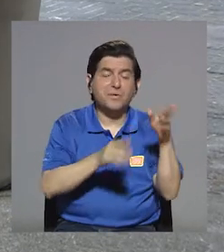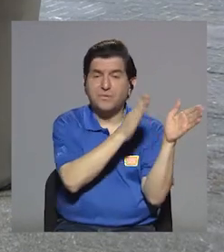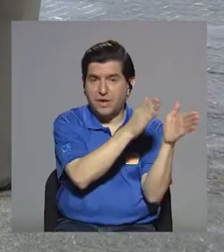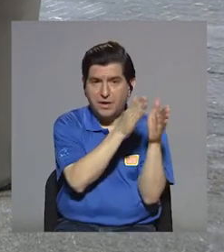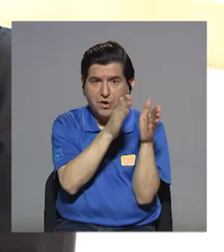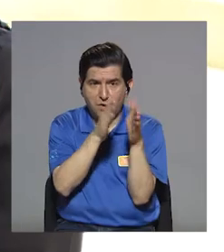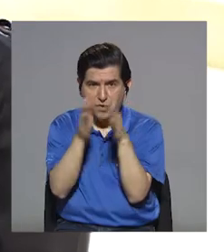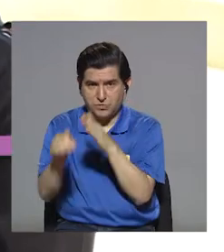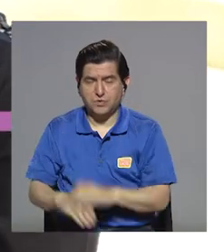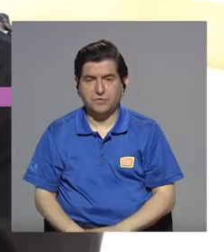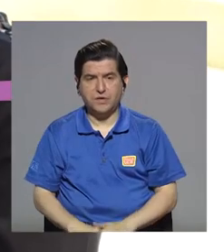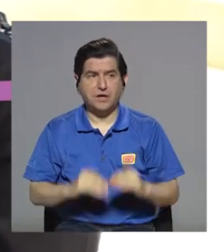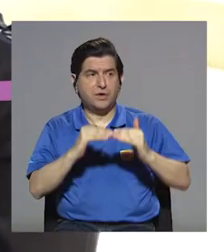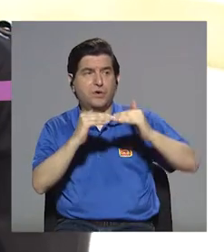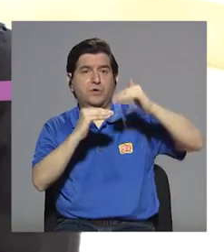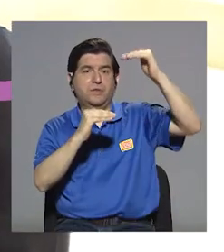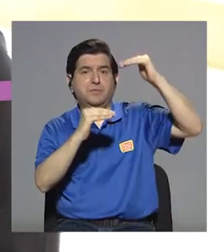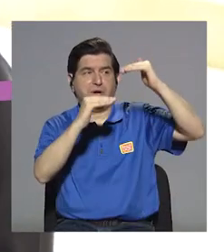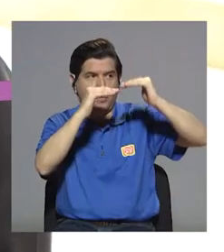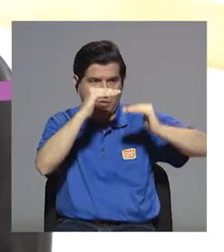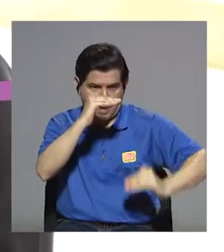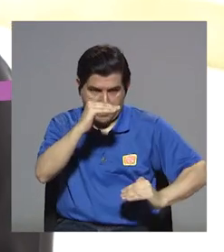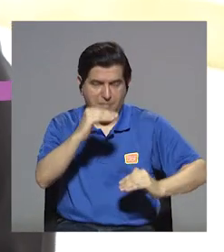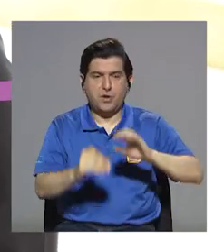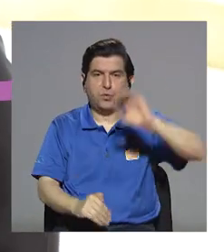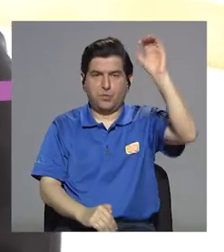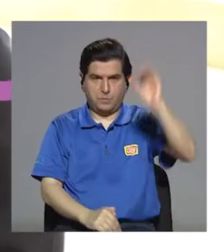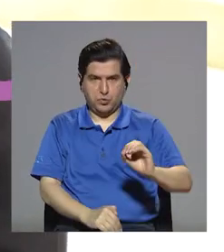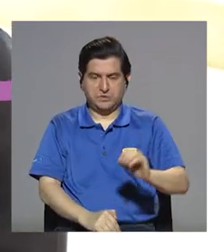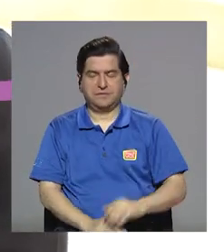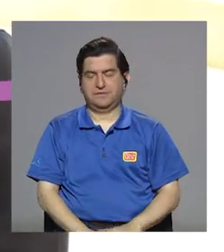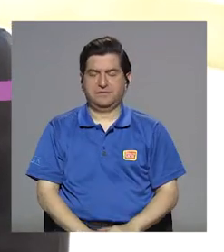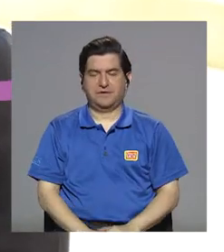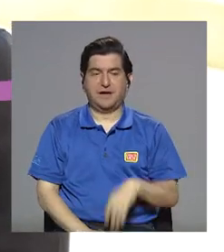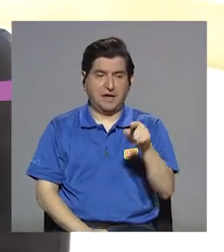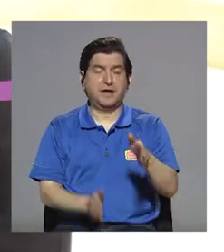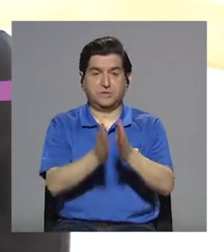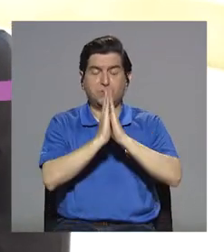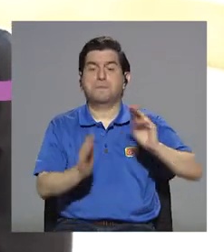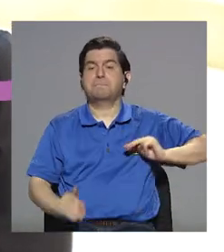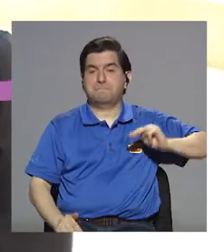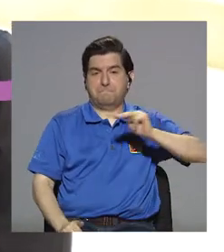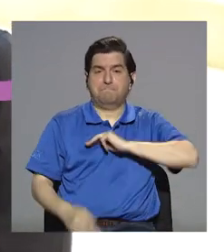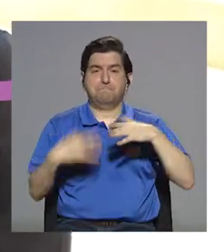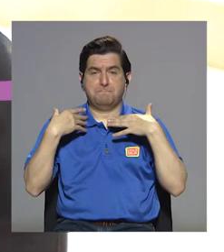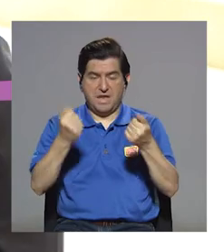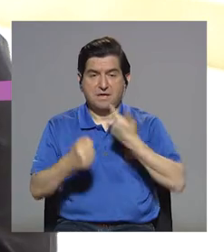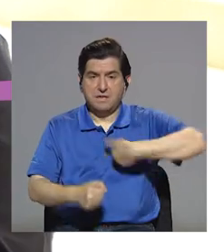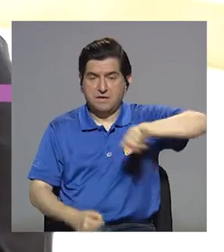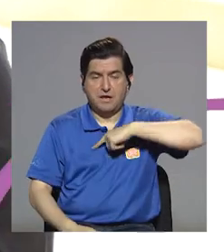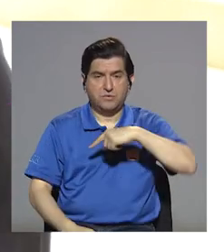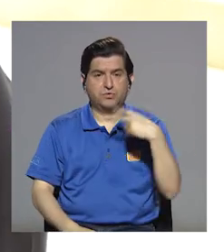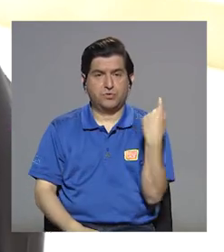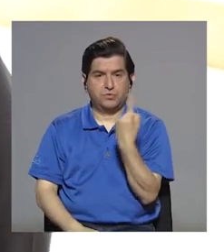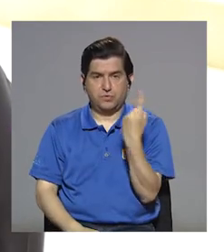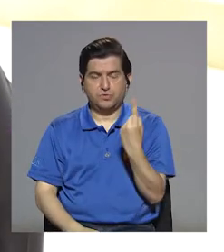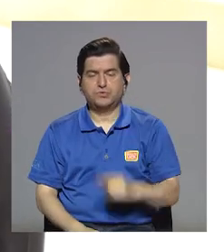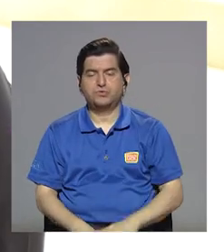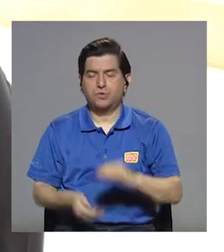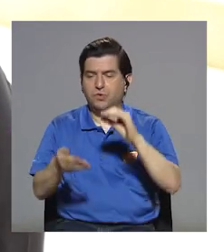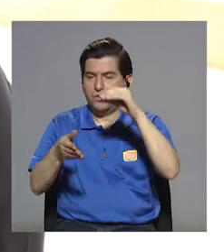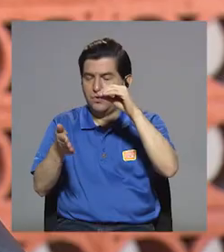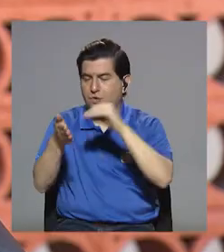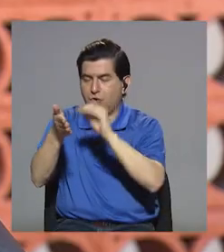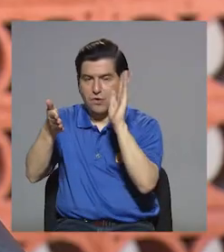ordenarlos del mayor al menor porcentaje. Eso es lo que le pide el Ministerio de Nosotros nada más elaboramos la etiqueta